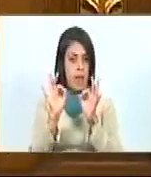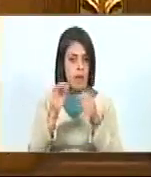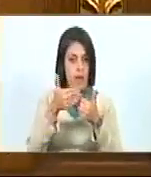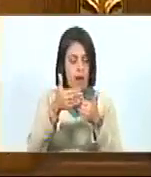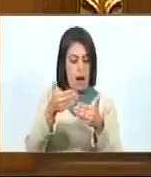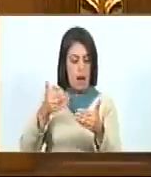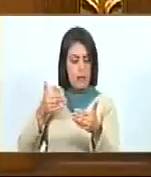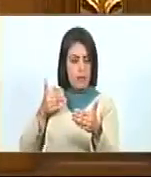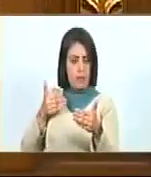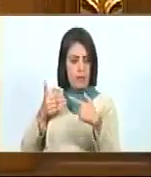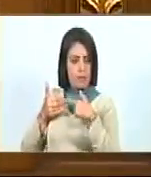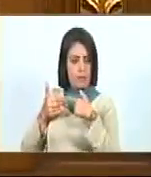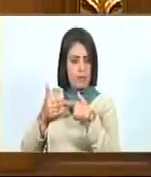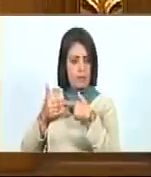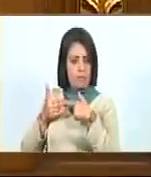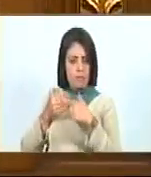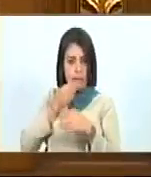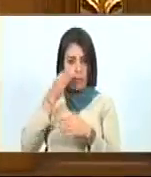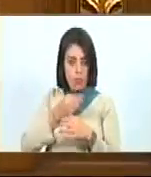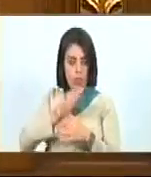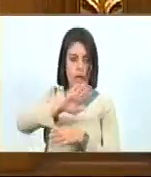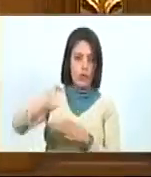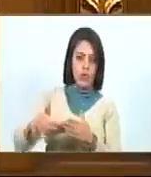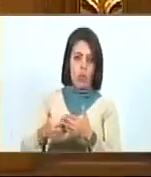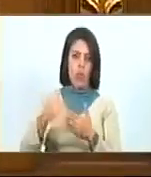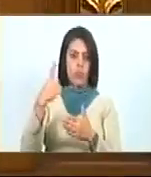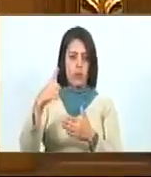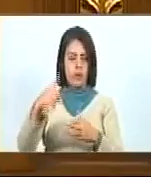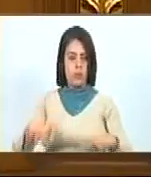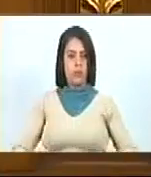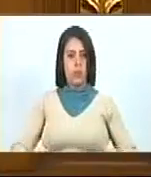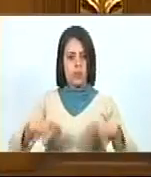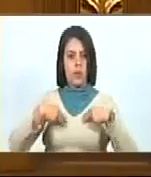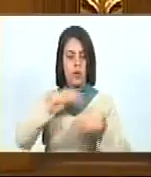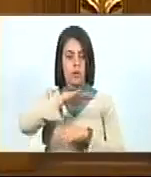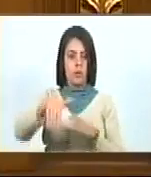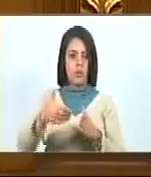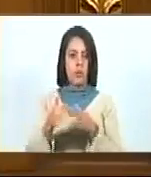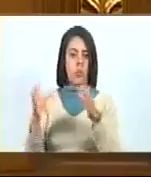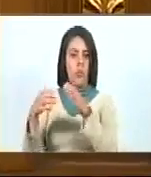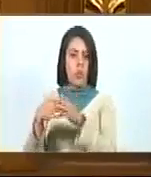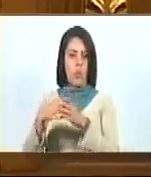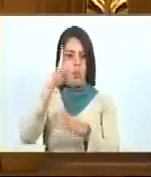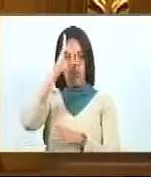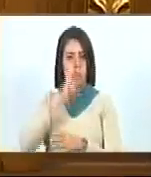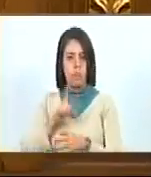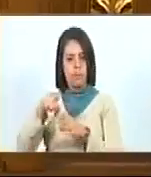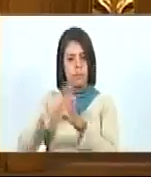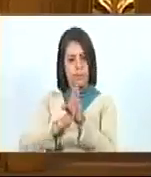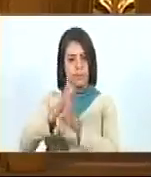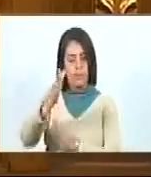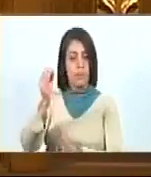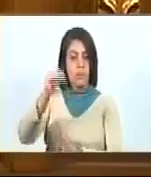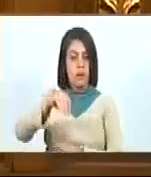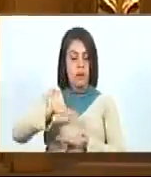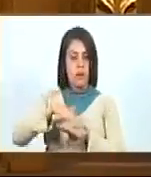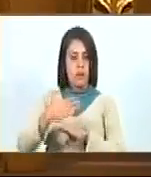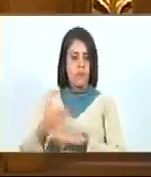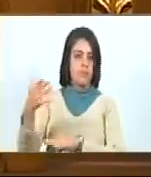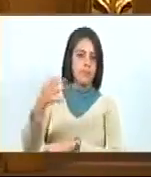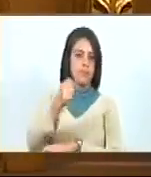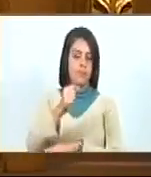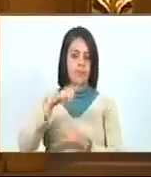atrás y así garantizar los derechos humanos de este sector y seguir avanzando para